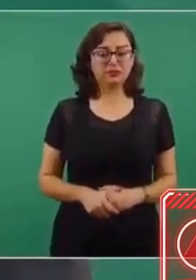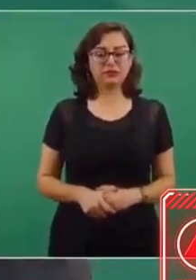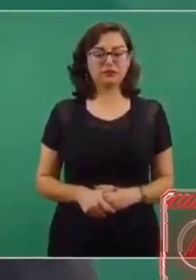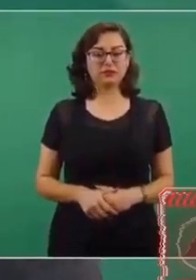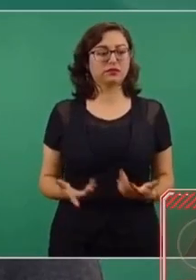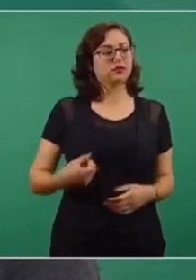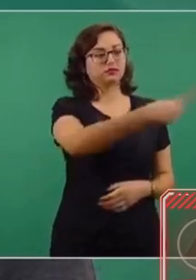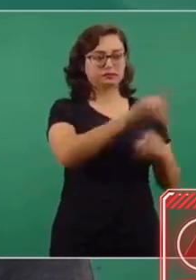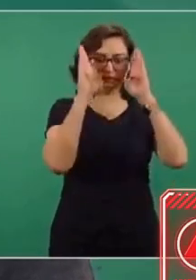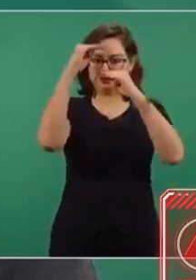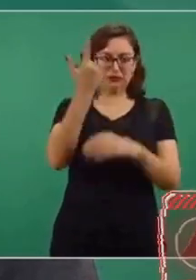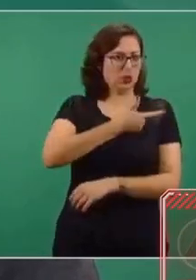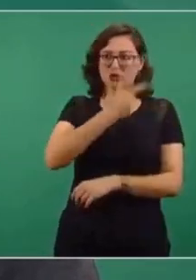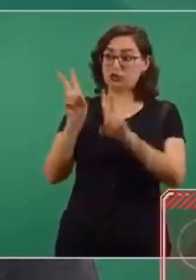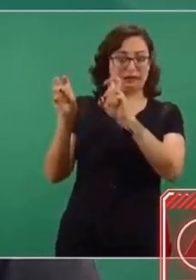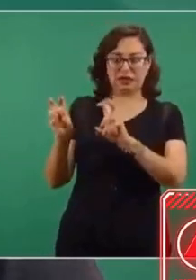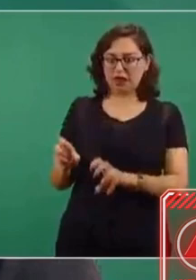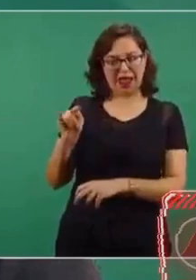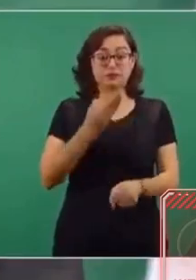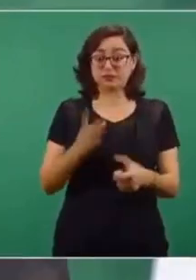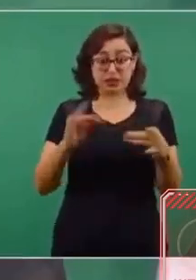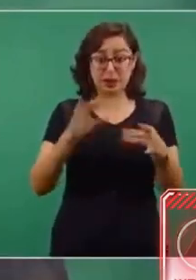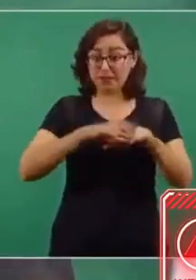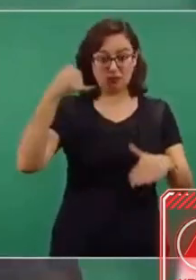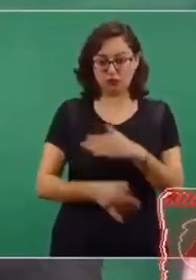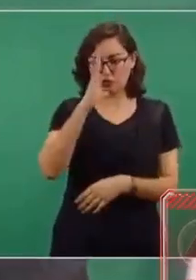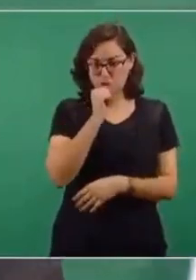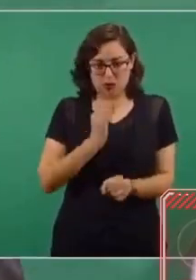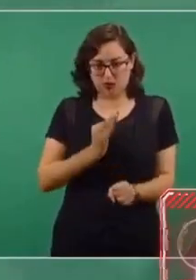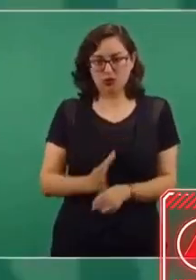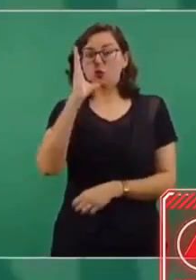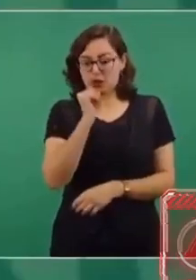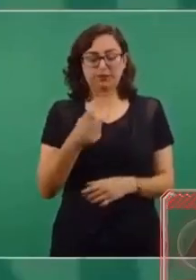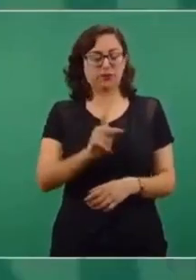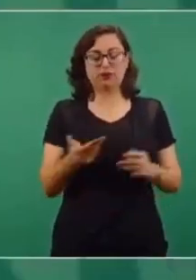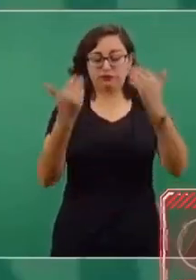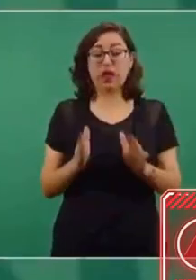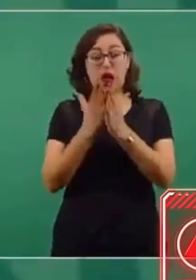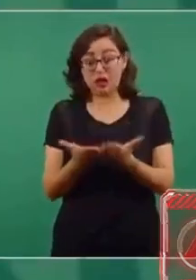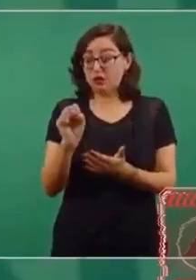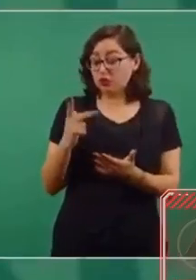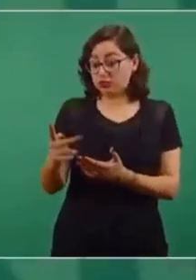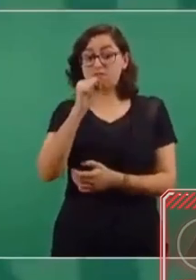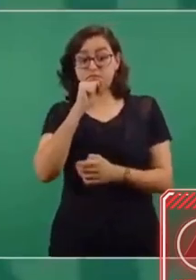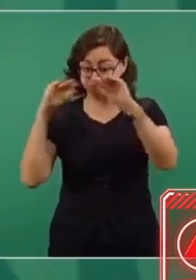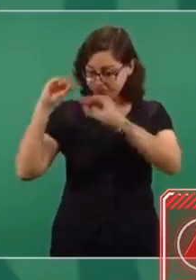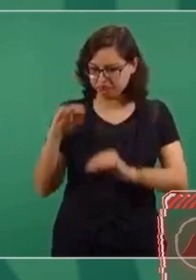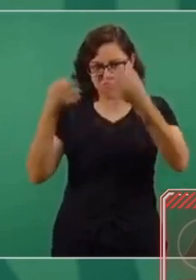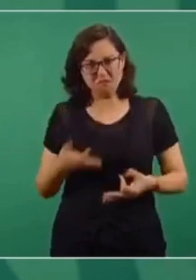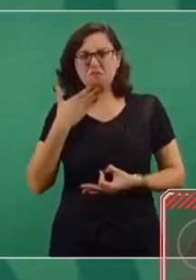Al conservadurismo nunca le ha parecido esto, no es de ahora. Entonces, ahora que hablamos de que vamos a mejorar los contenidos educativos, lo mismo, ya los estoy viendo,